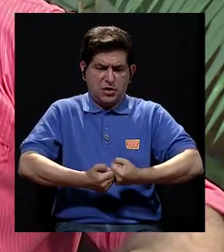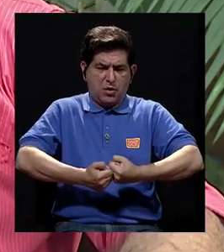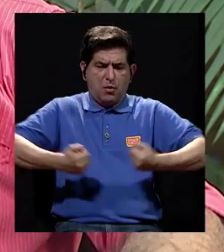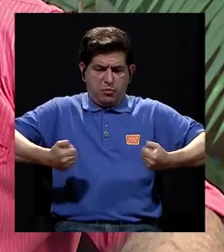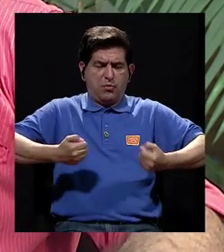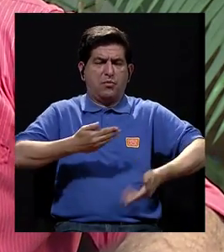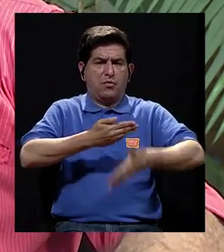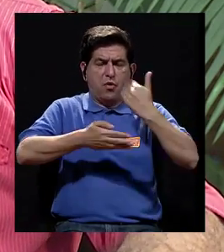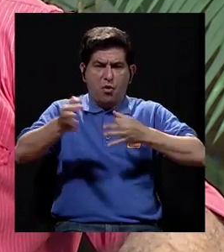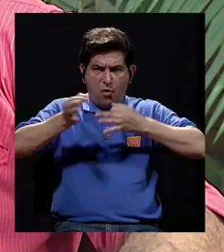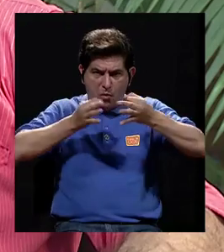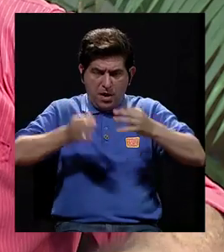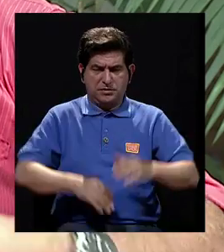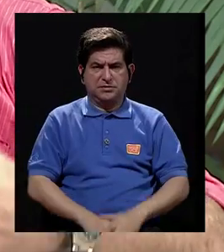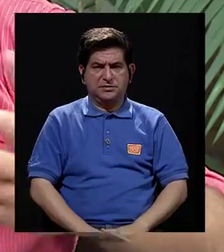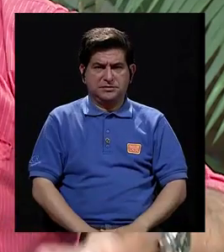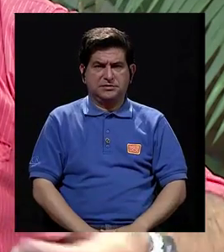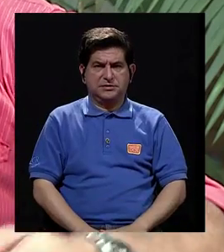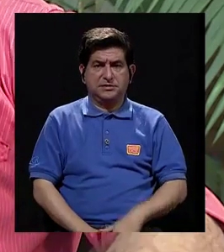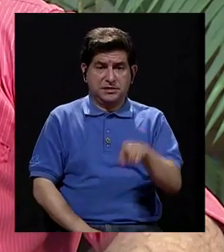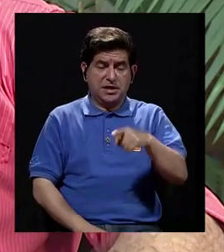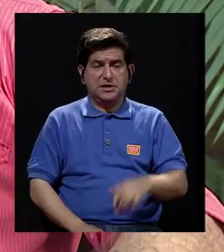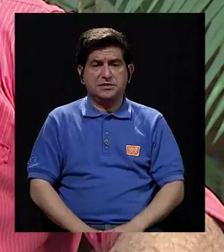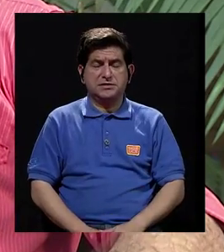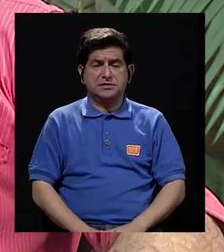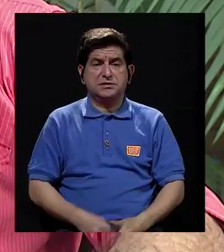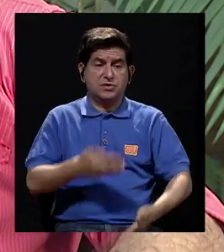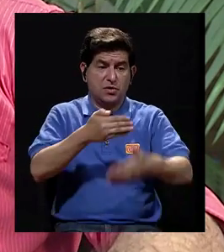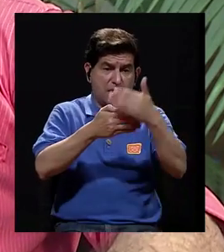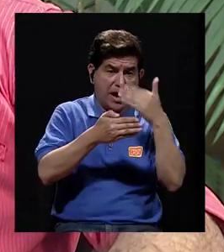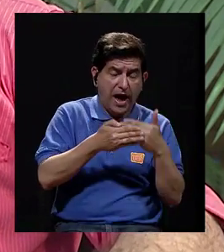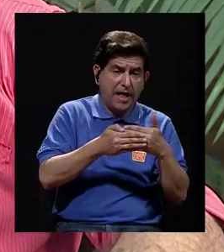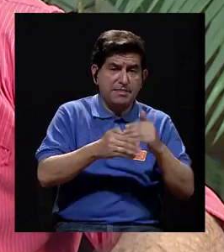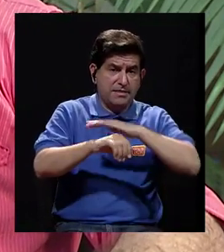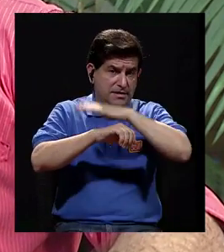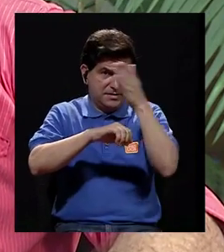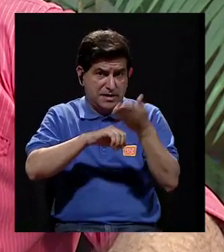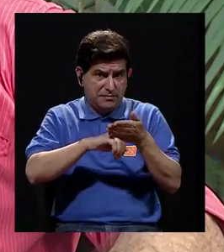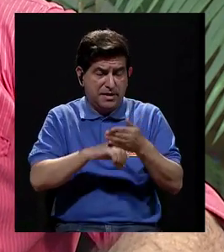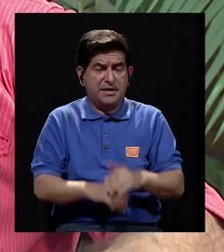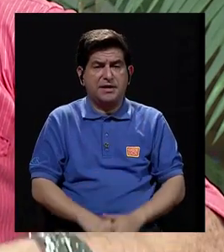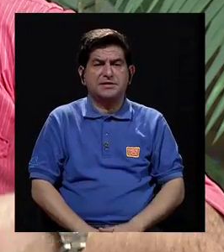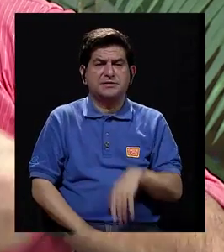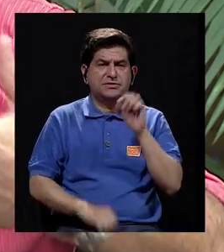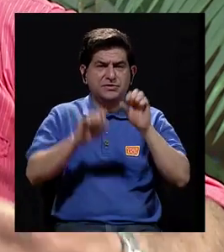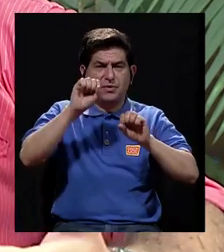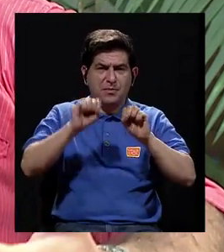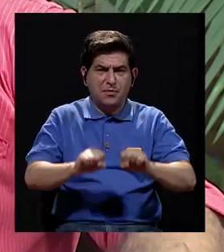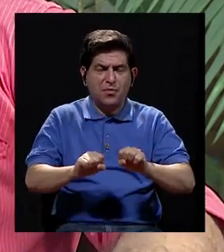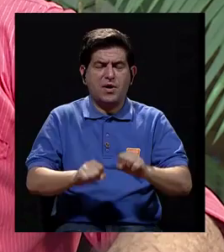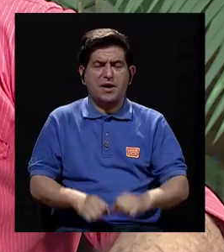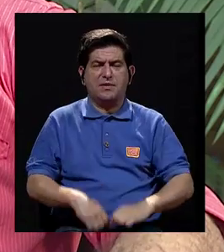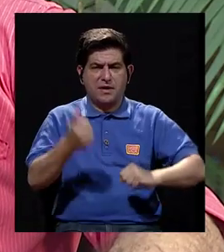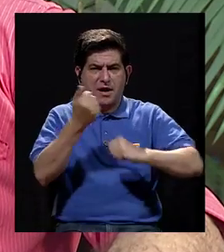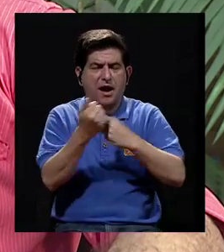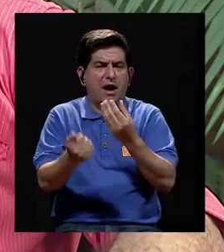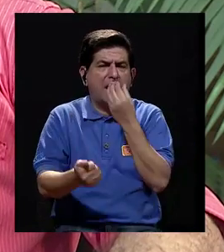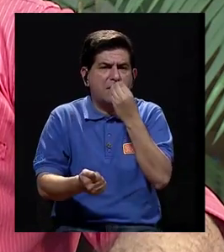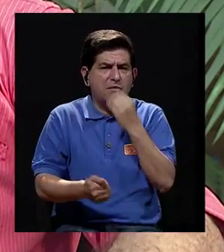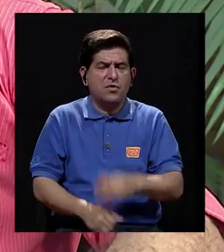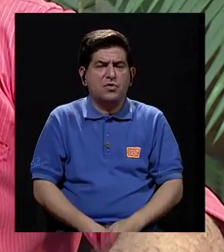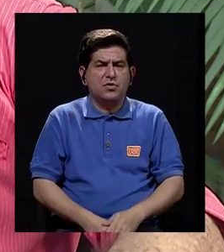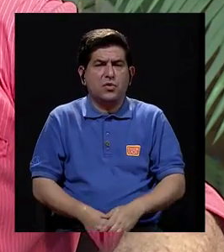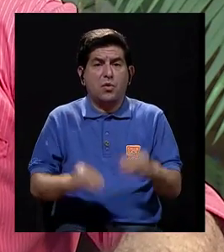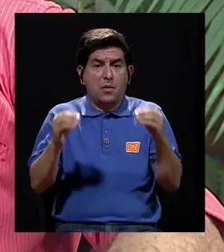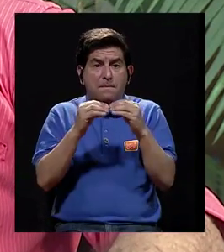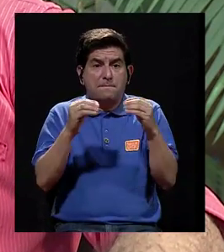tienen un sobrepeso, como lo acotabas ahora, un sobrepeso previo al embarazo, ¿verdad? Que un suplemento la podría hacer ganar más peso